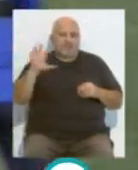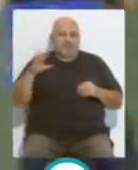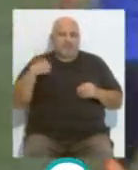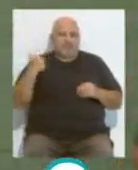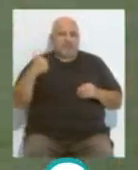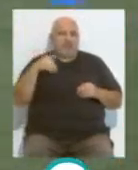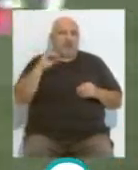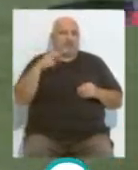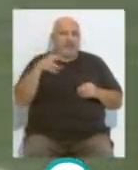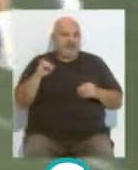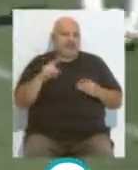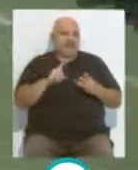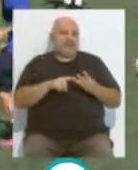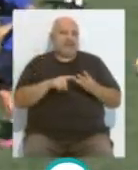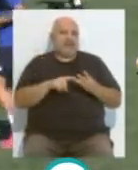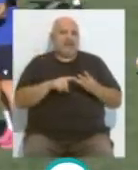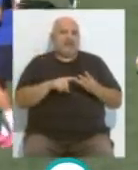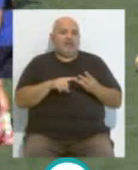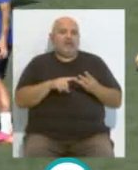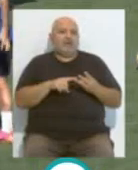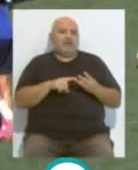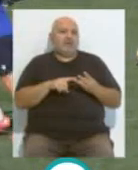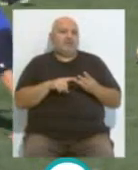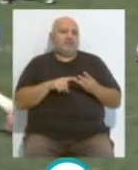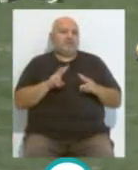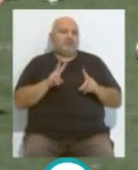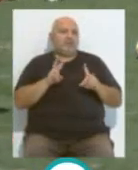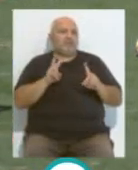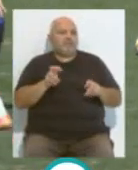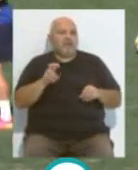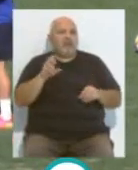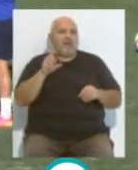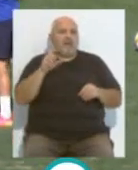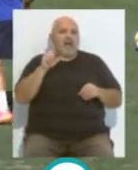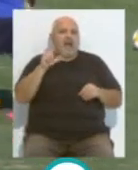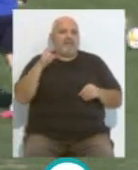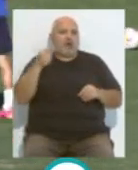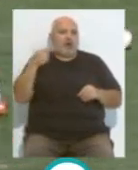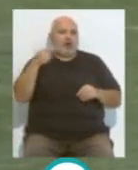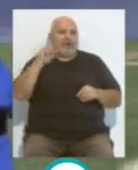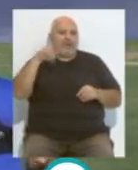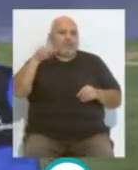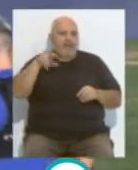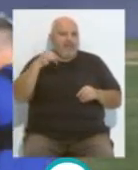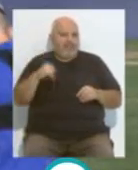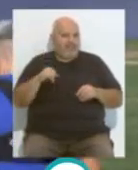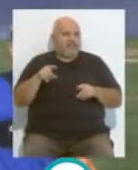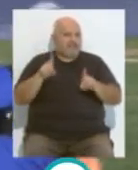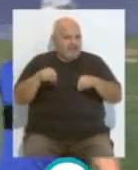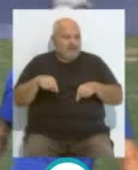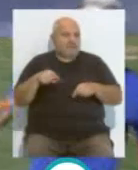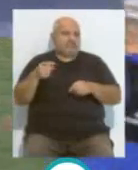jugadores, José Mari, también estuvo en este inicio Álvaro Jiménez, uno de los jugadores también cedidos que